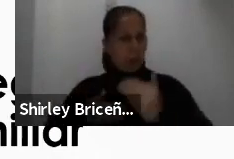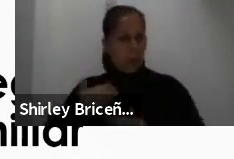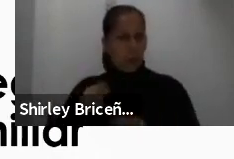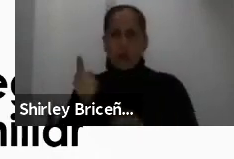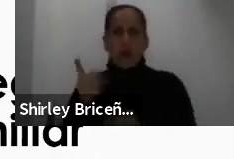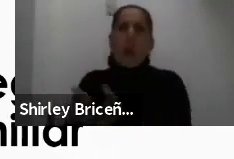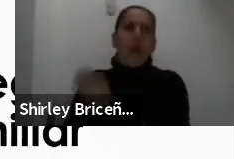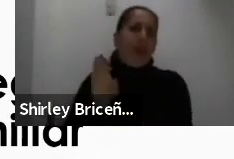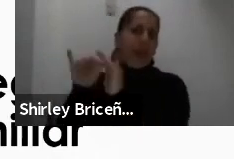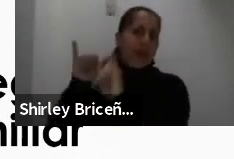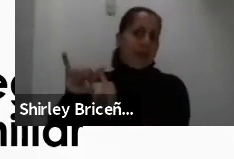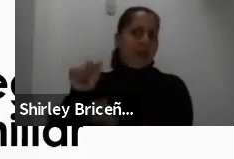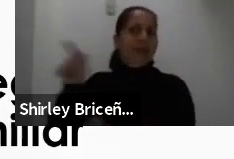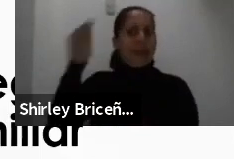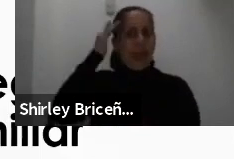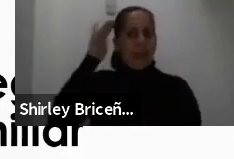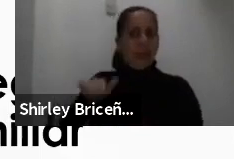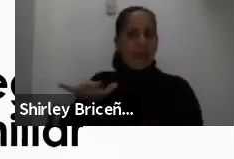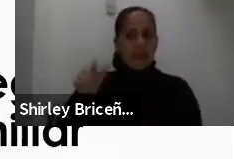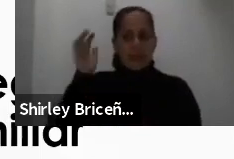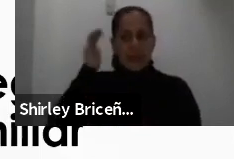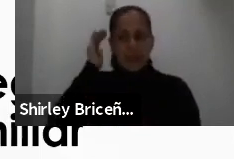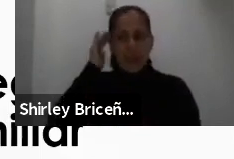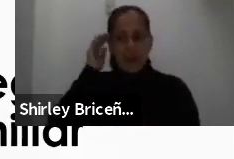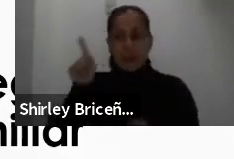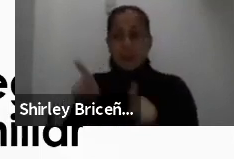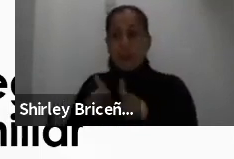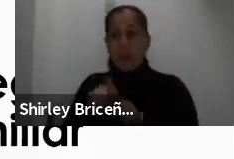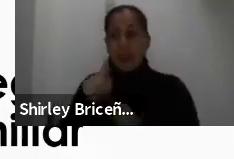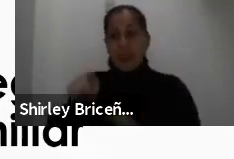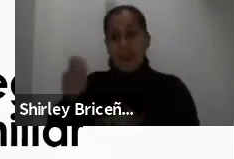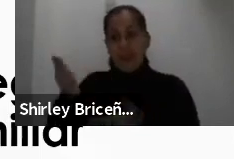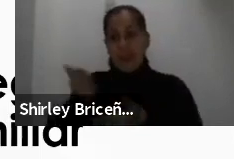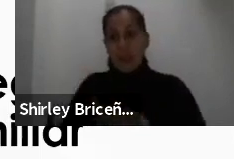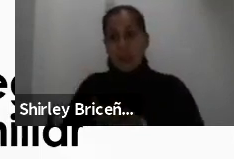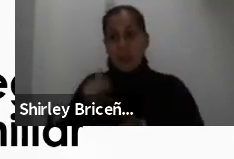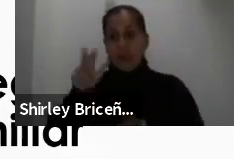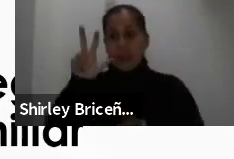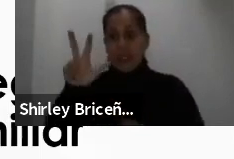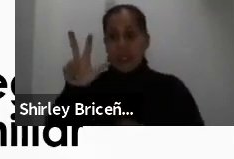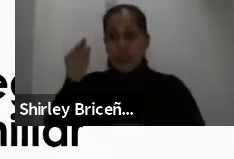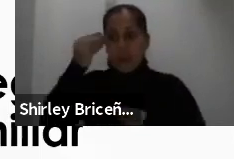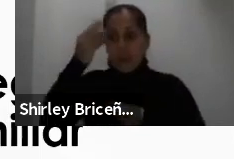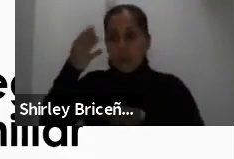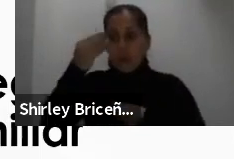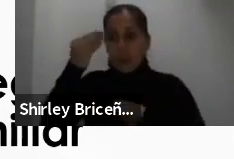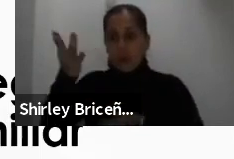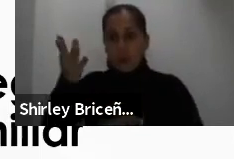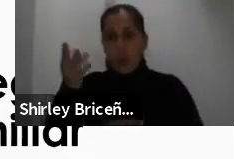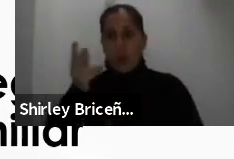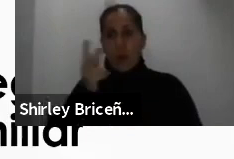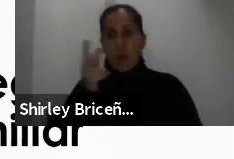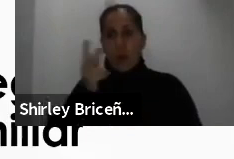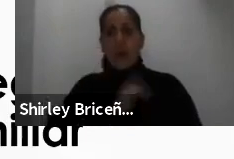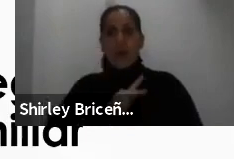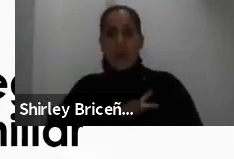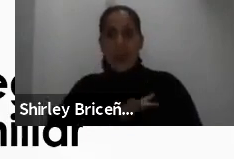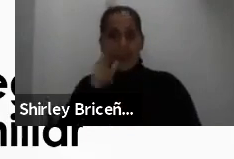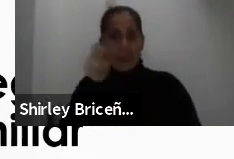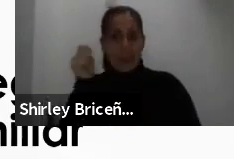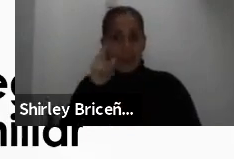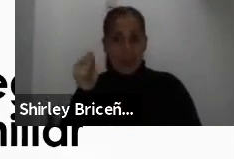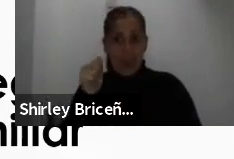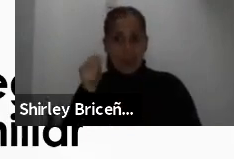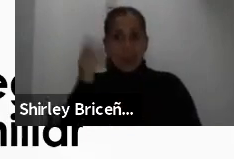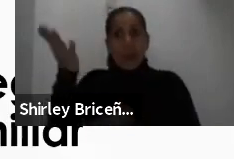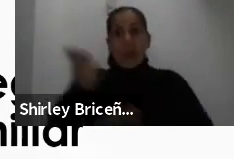entregarnos las últimas tres declaraciones trimestrales y o anuales presentadas ante Hacienda. Para aquellas personas que